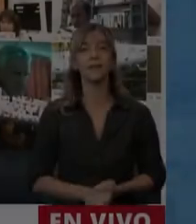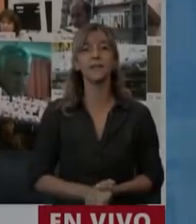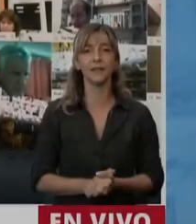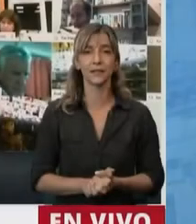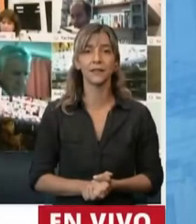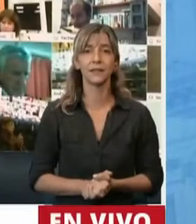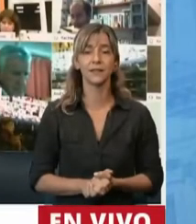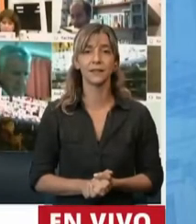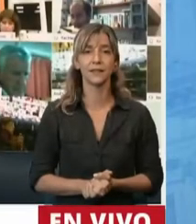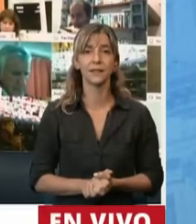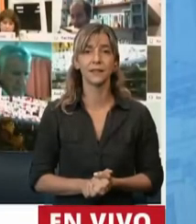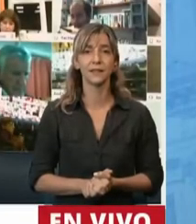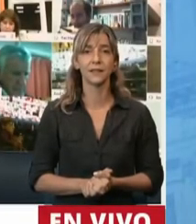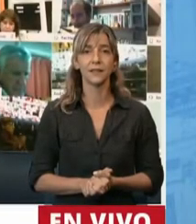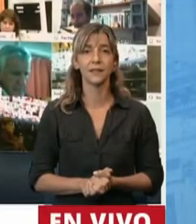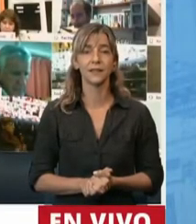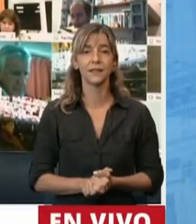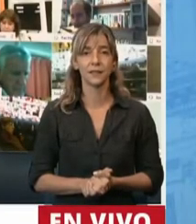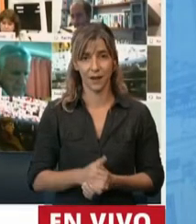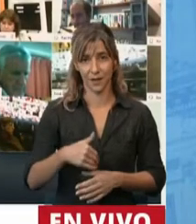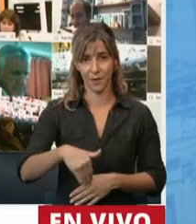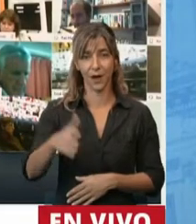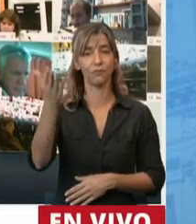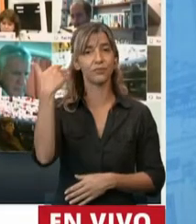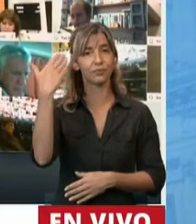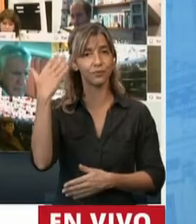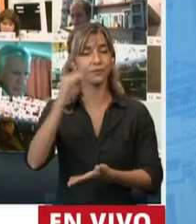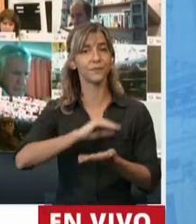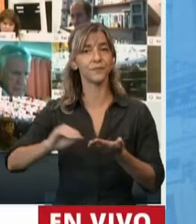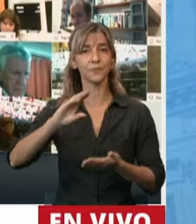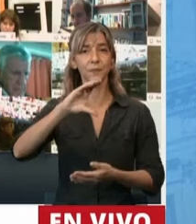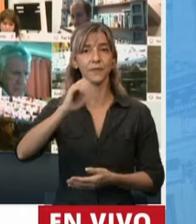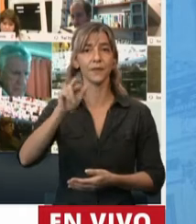Tiene la palabra Nilda Carrillo.